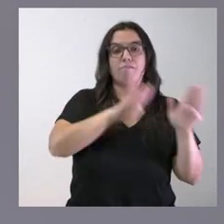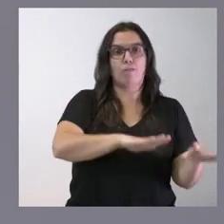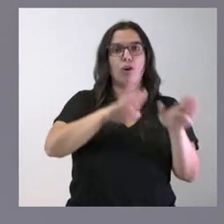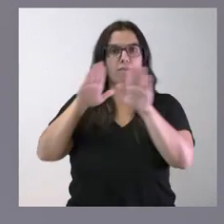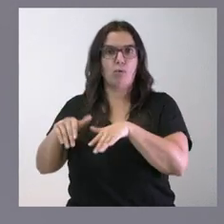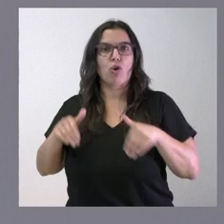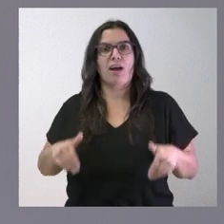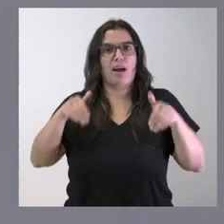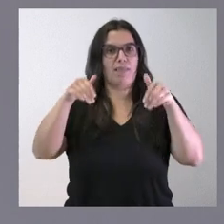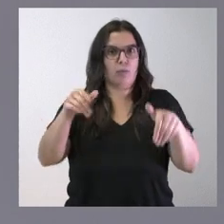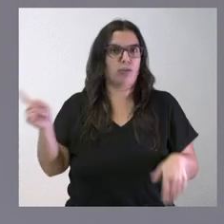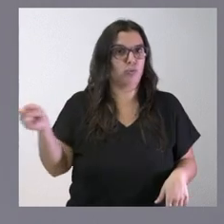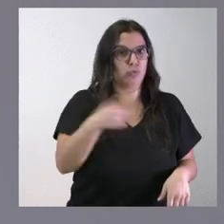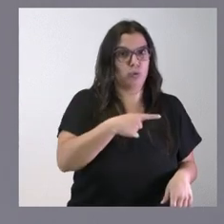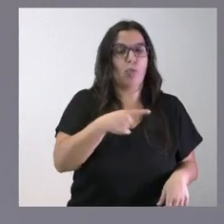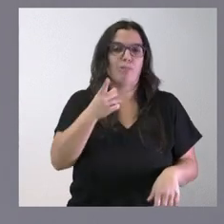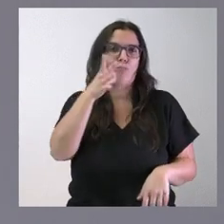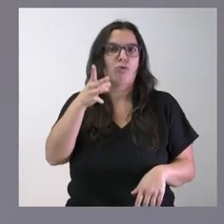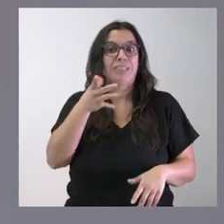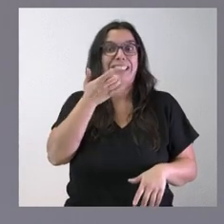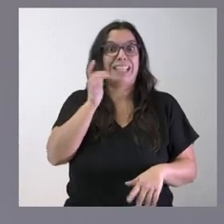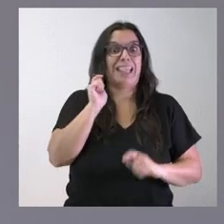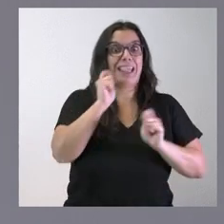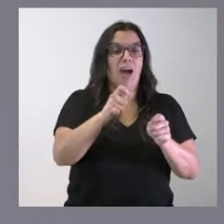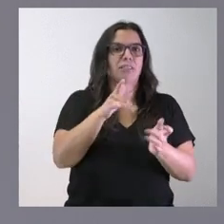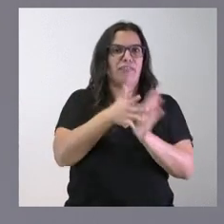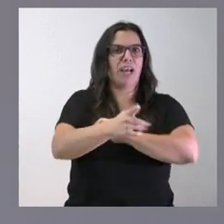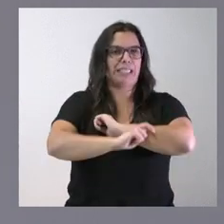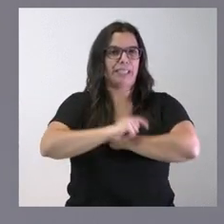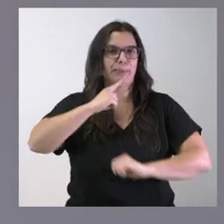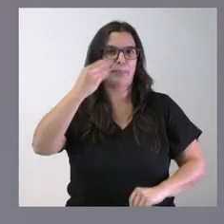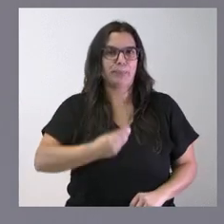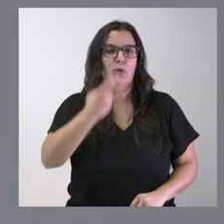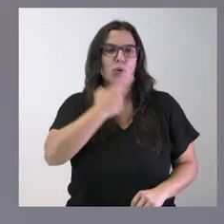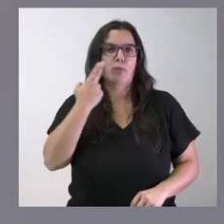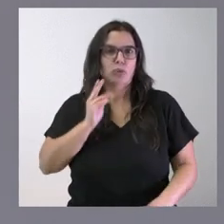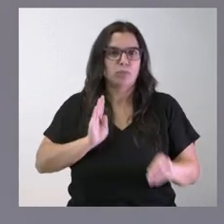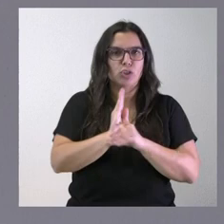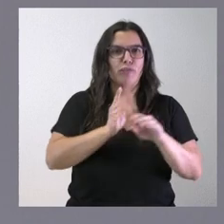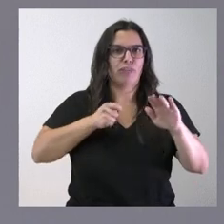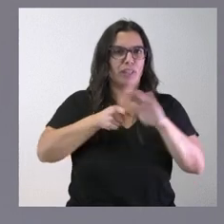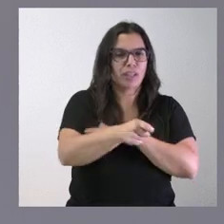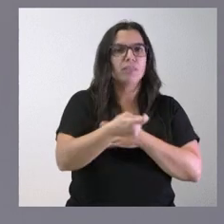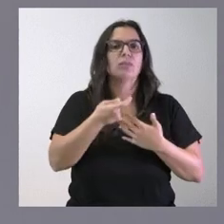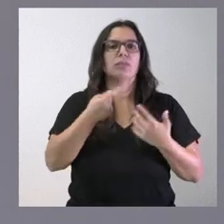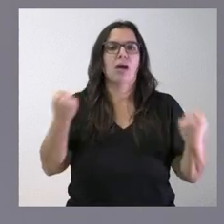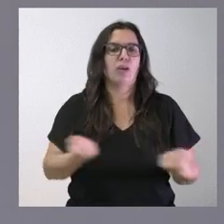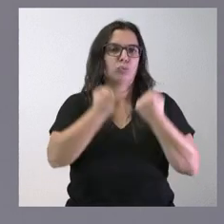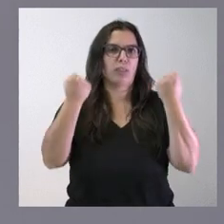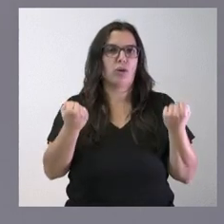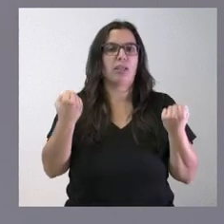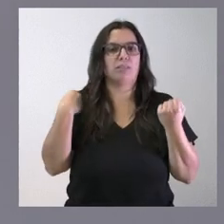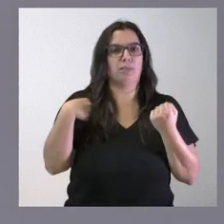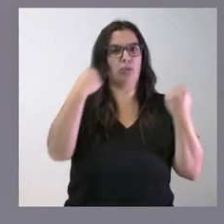el carácter estratégico de las mismas y el compromiso de inversión, financiación y actaciones desde el punto de vista